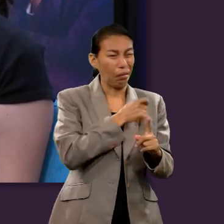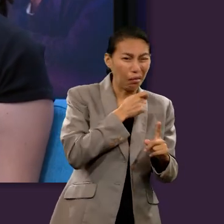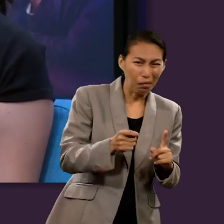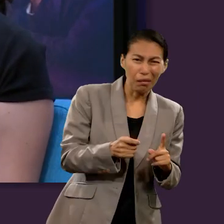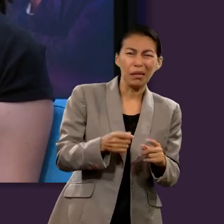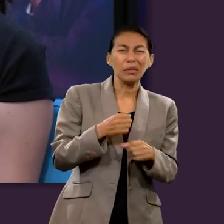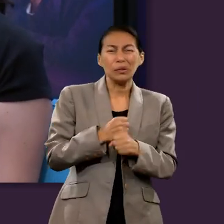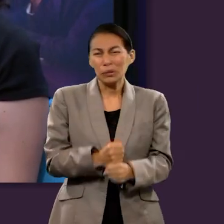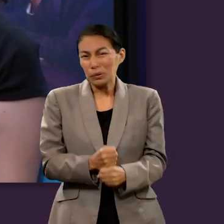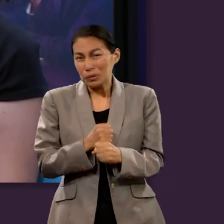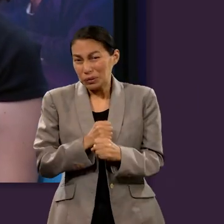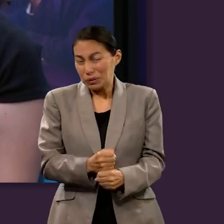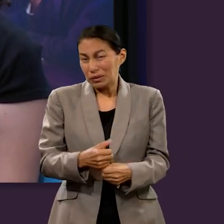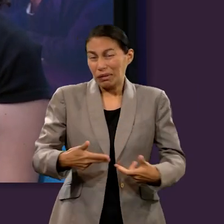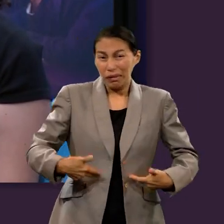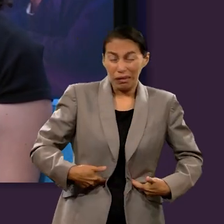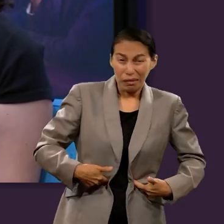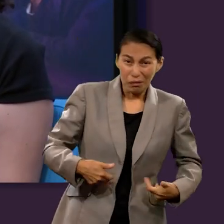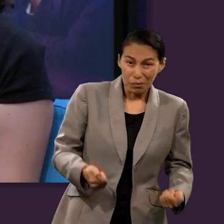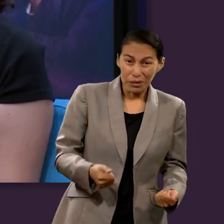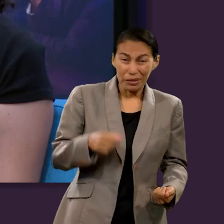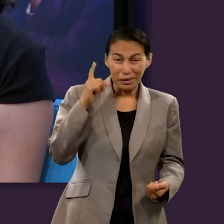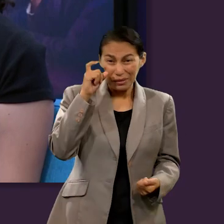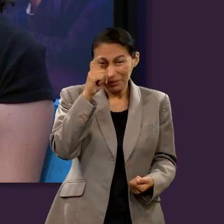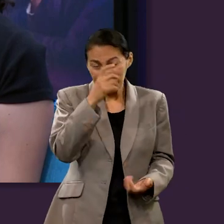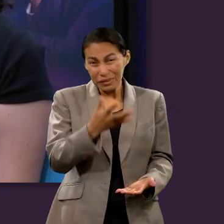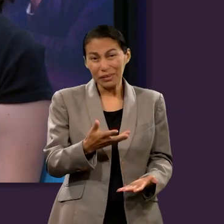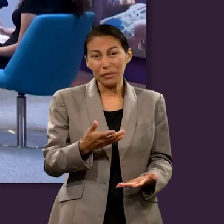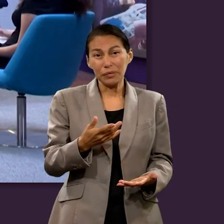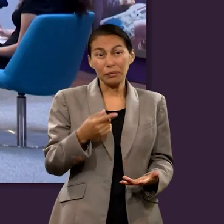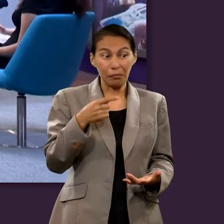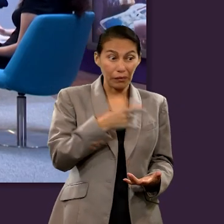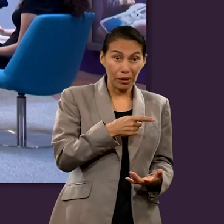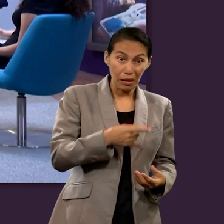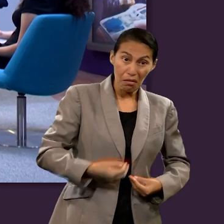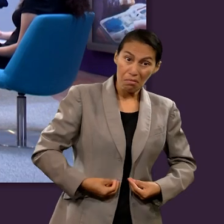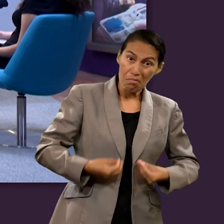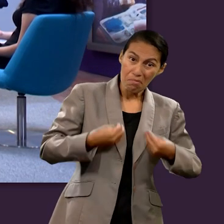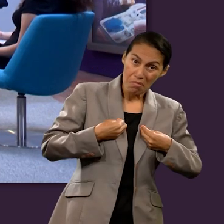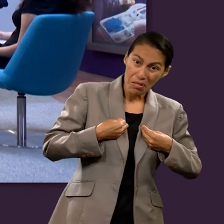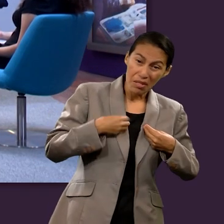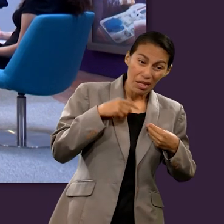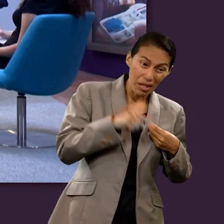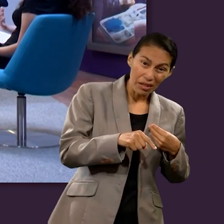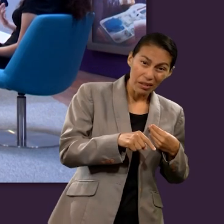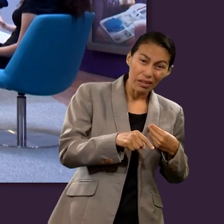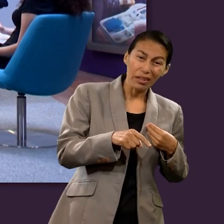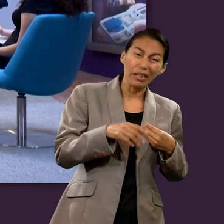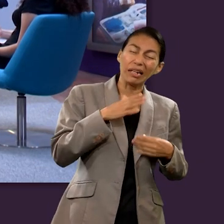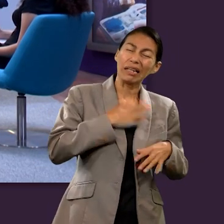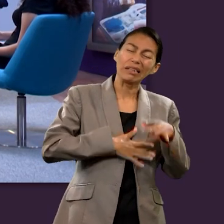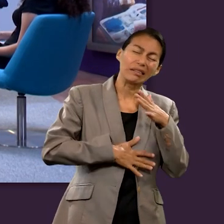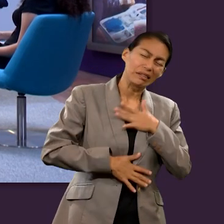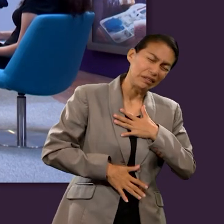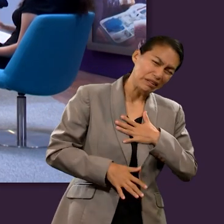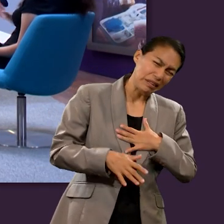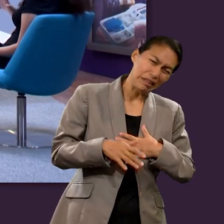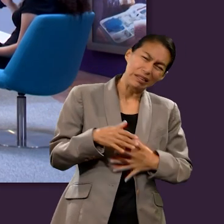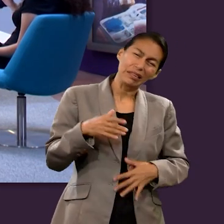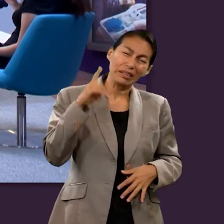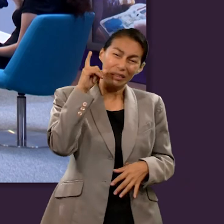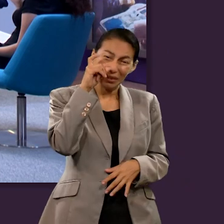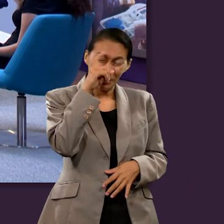frío, que hicieron que de alguna forma esta vida él la sintiera humanamente cansada, pesada. Yo me